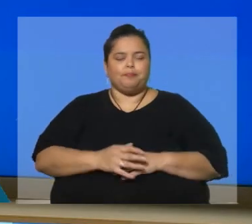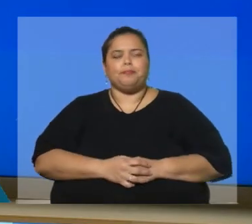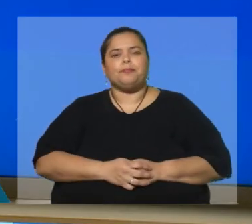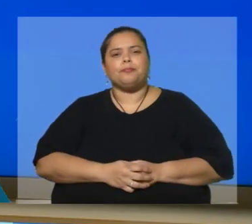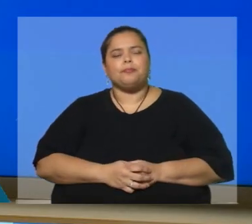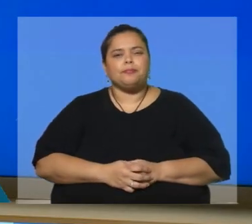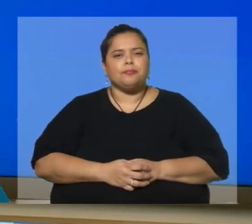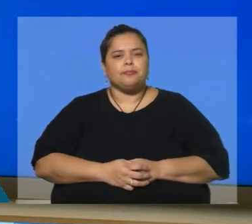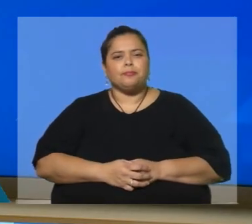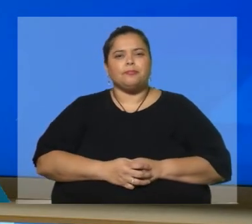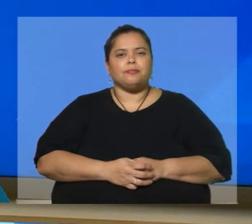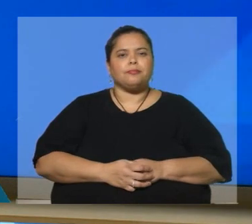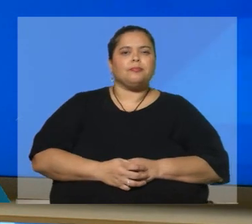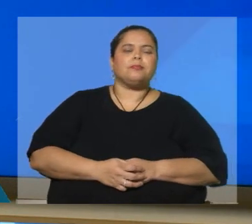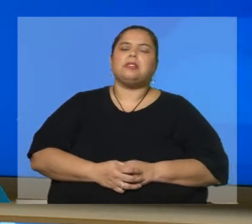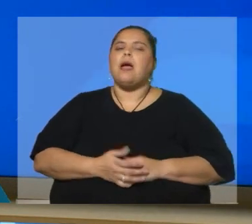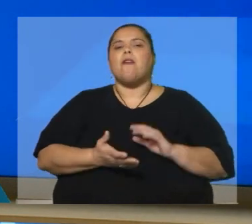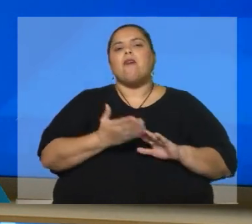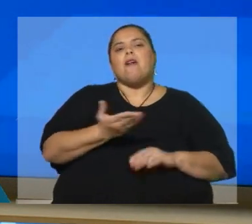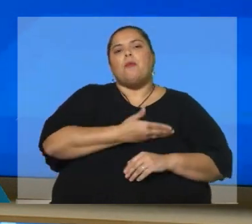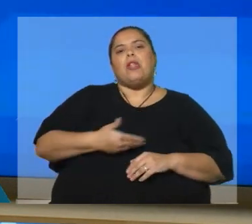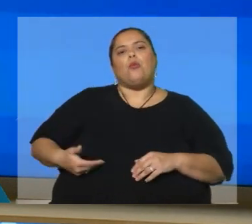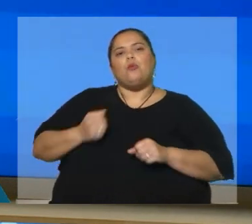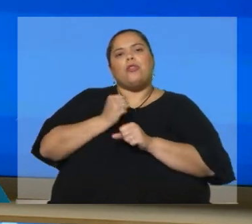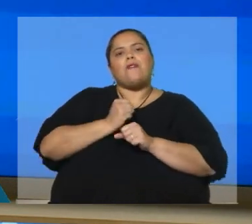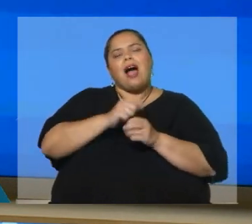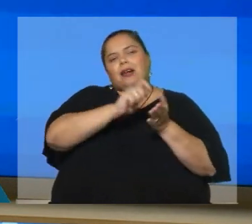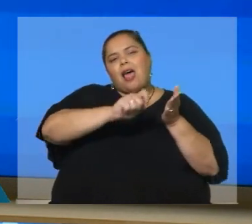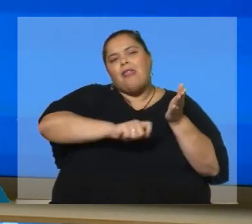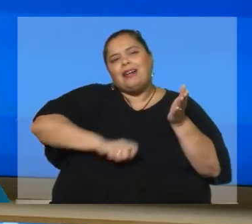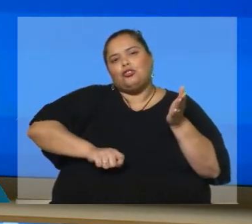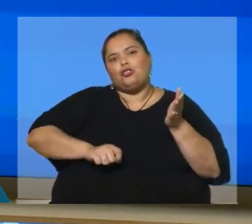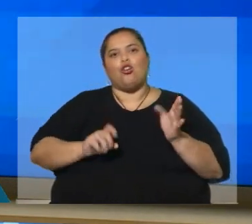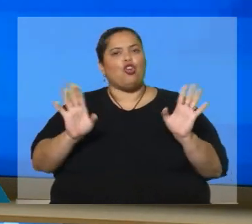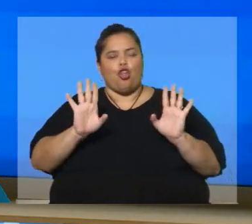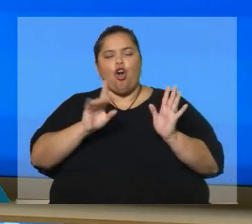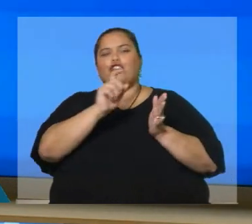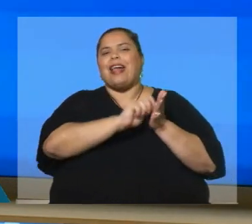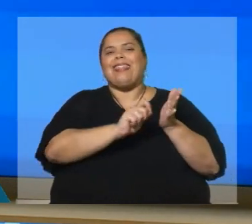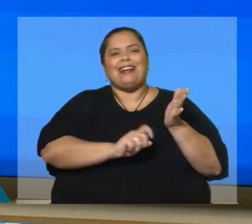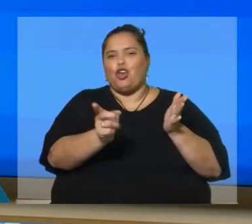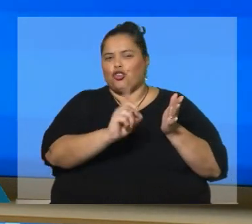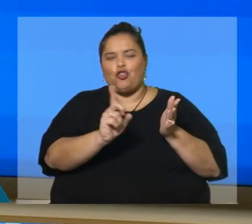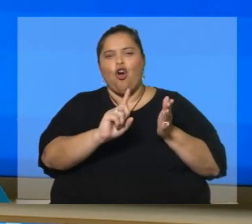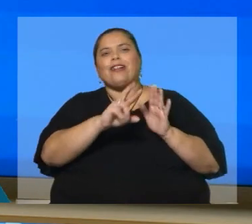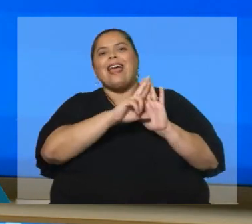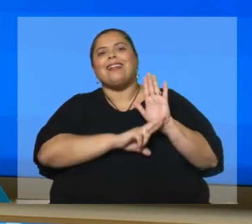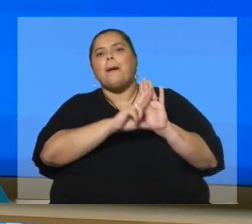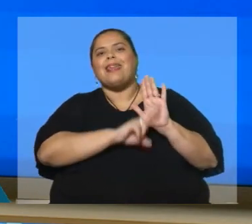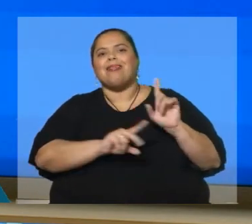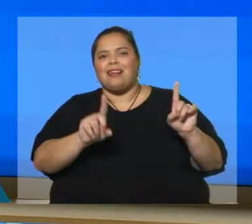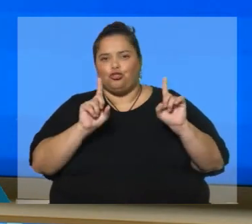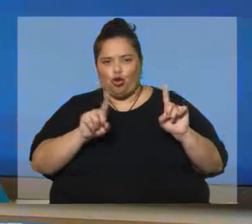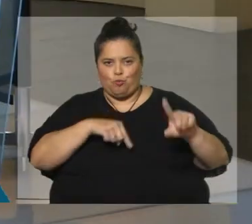Cuando les decía que el Poder Ejecutivo va a trabajar ahora en la redacción, en realidad es en la reglamentación, que es la próxima etapa.